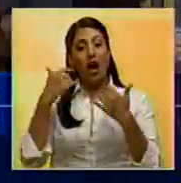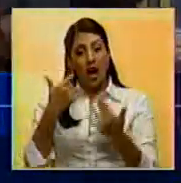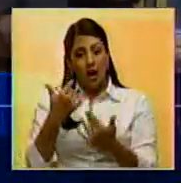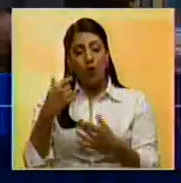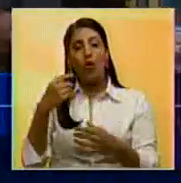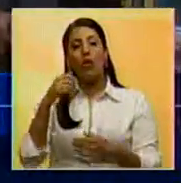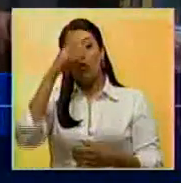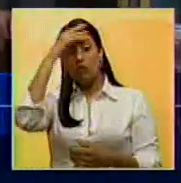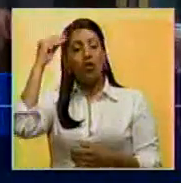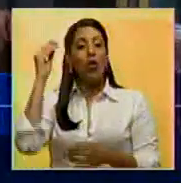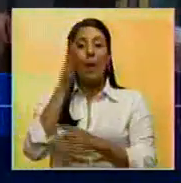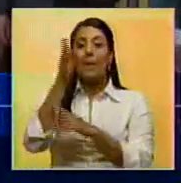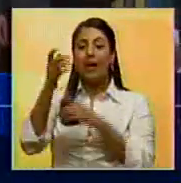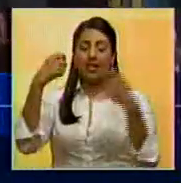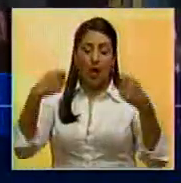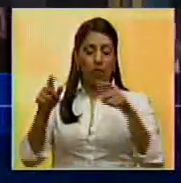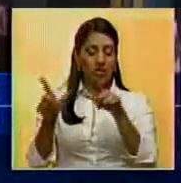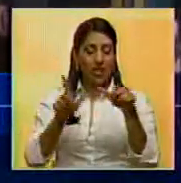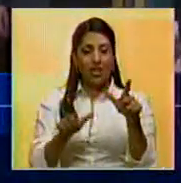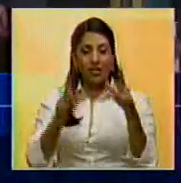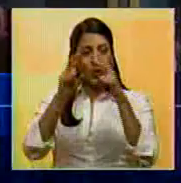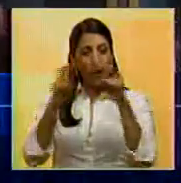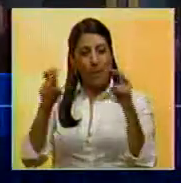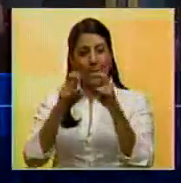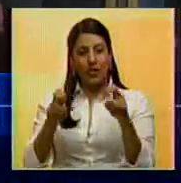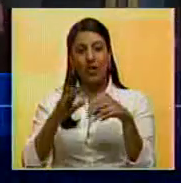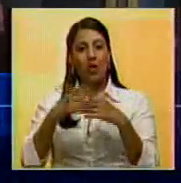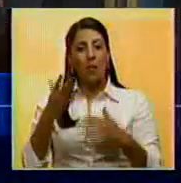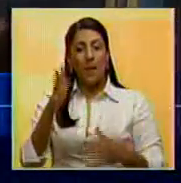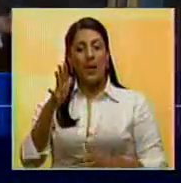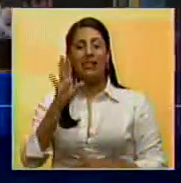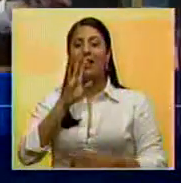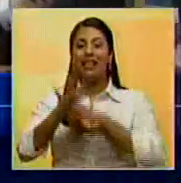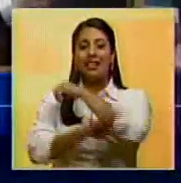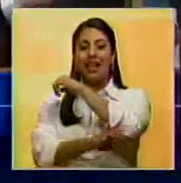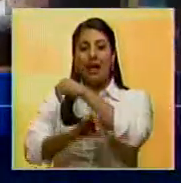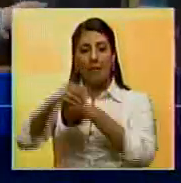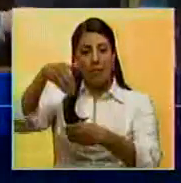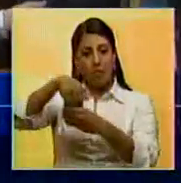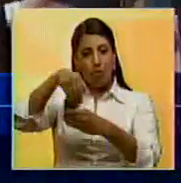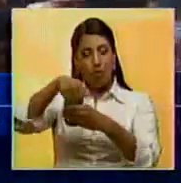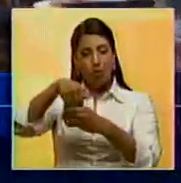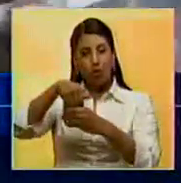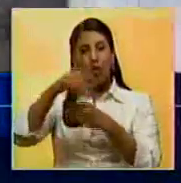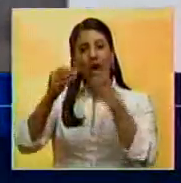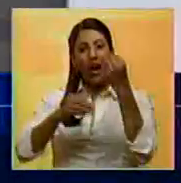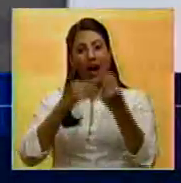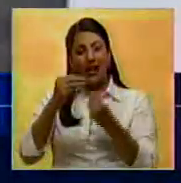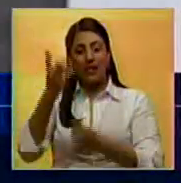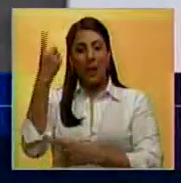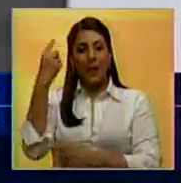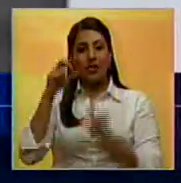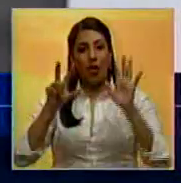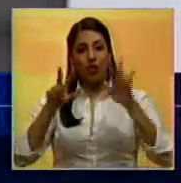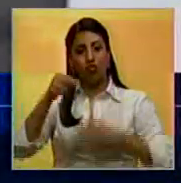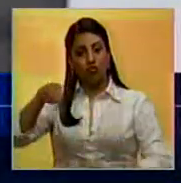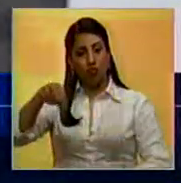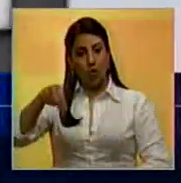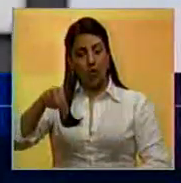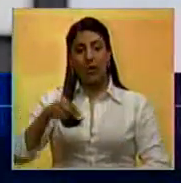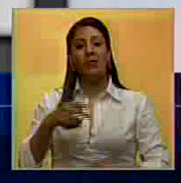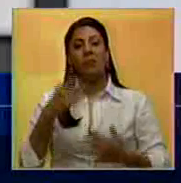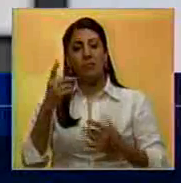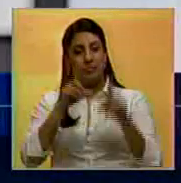ordenó hoy la puesta en marcha de una investigación tras el presunto fraude electoral en las elecciones del pasado 8 de noviembre.